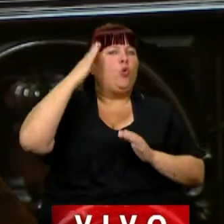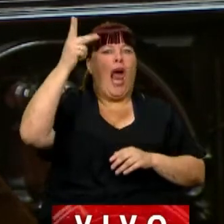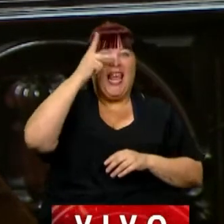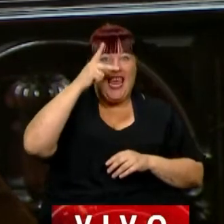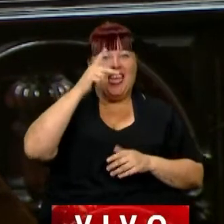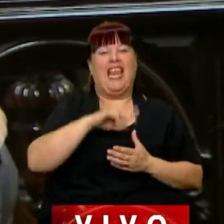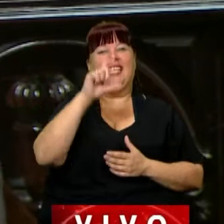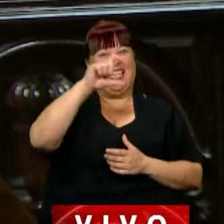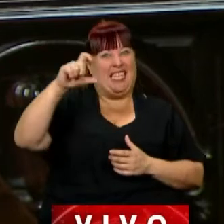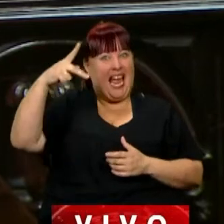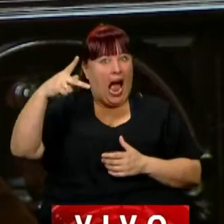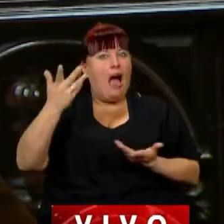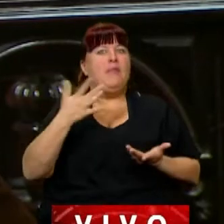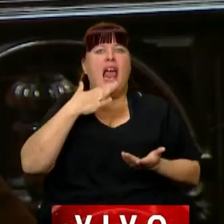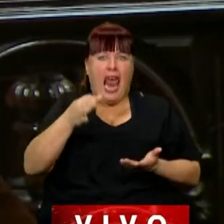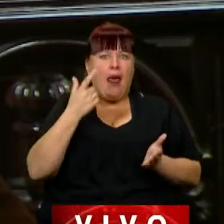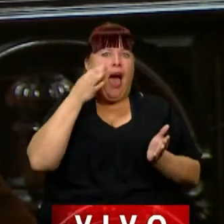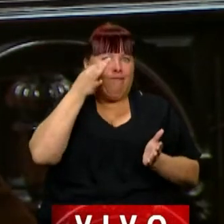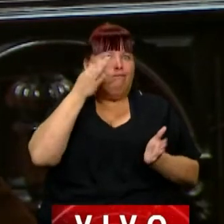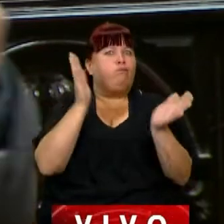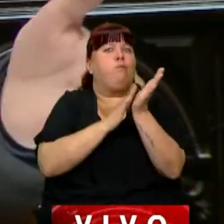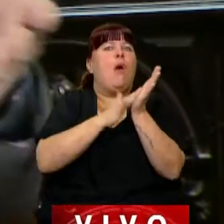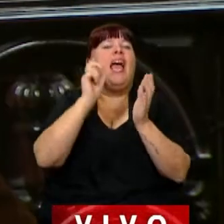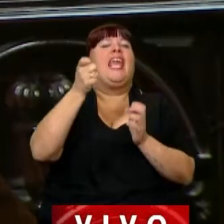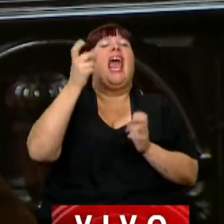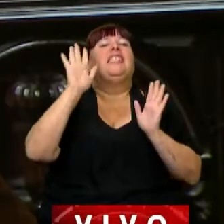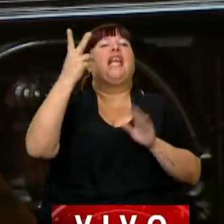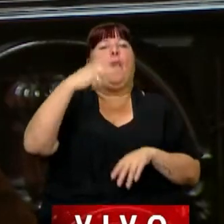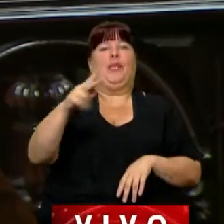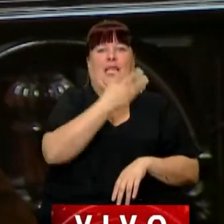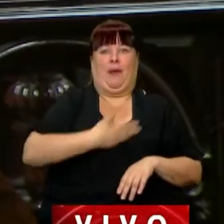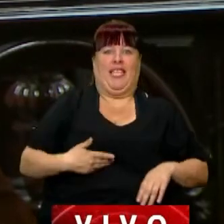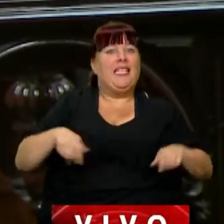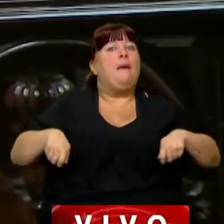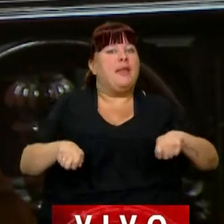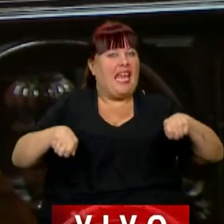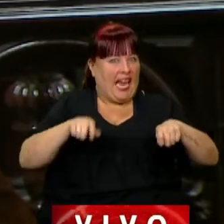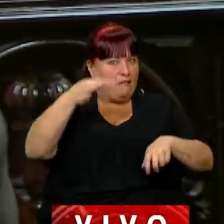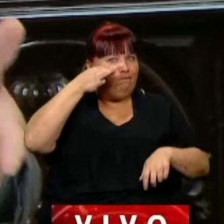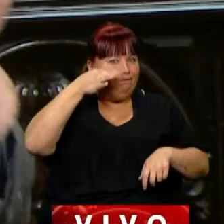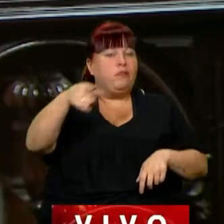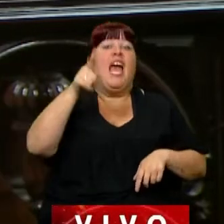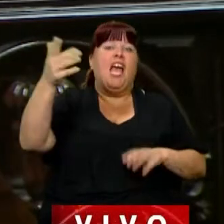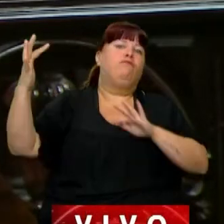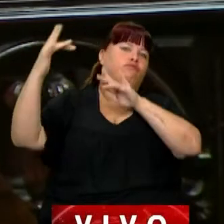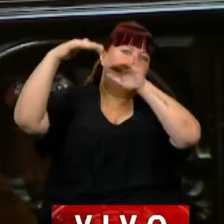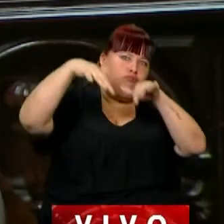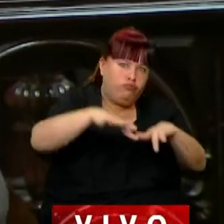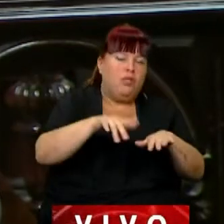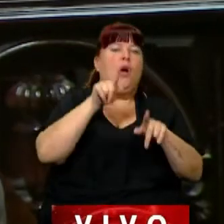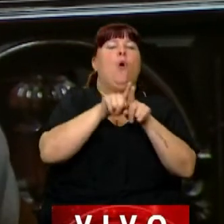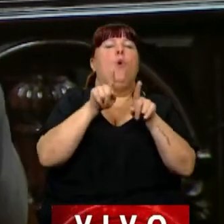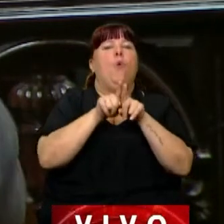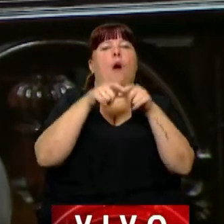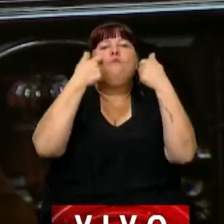Kirchner. Y la verdad que esto puede dar testimonio, quien fue su vicepresidenta, Gabriela Michetti, porque ante ella vinieron a